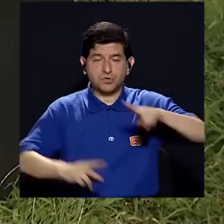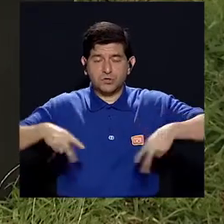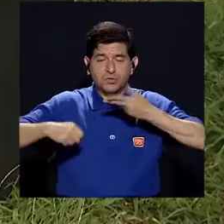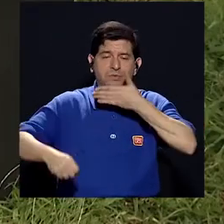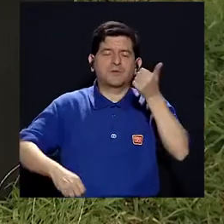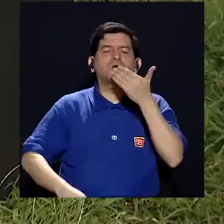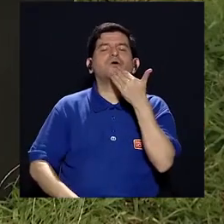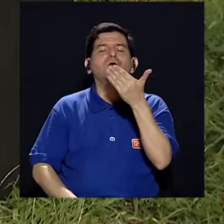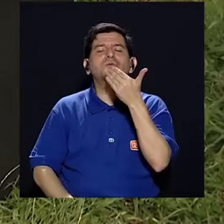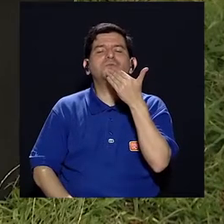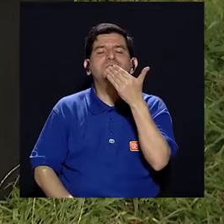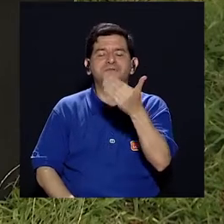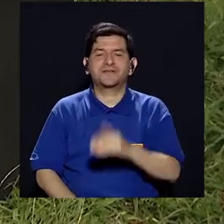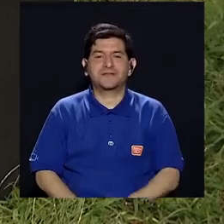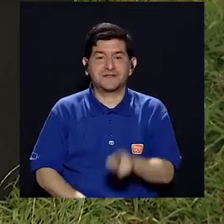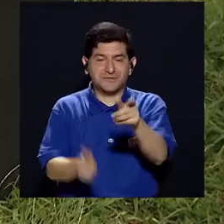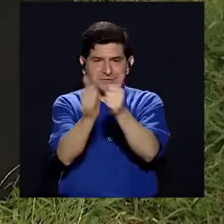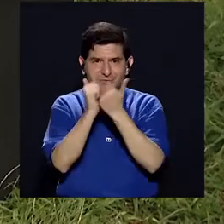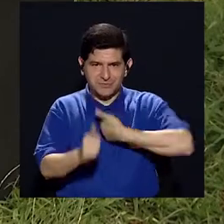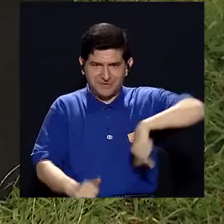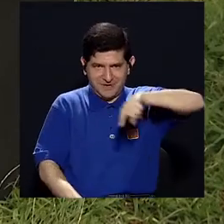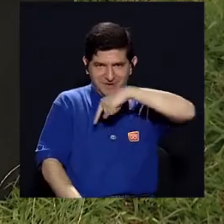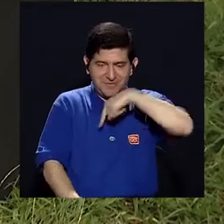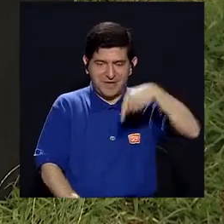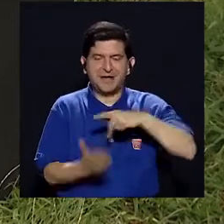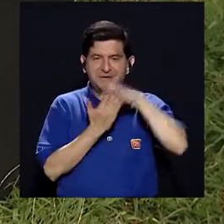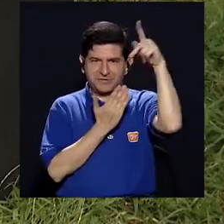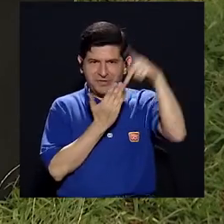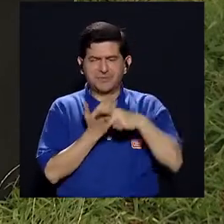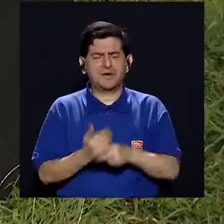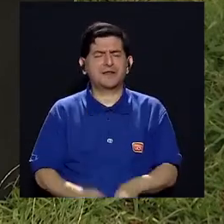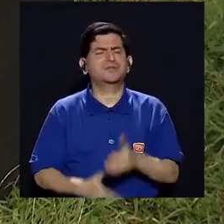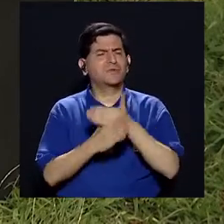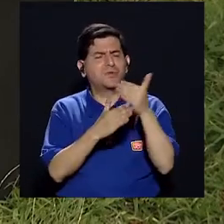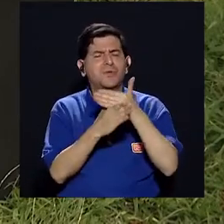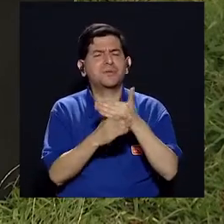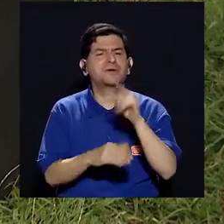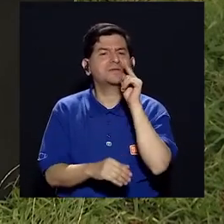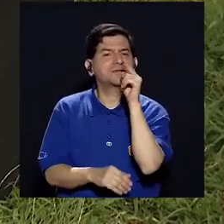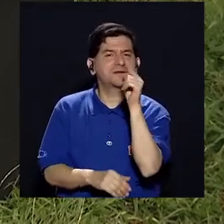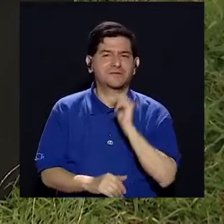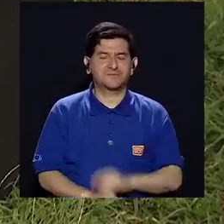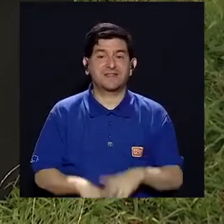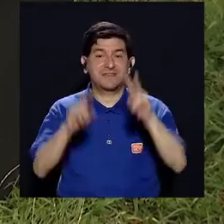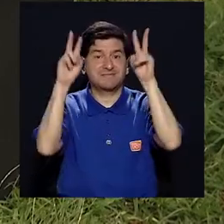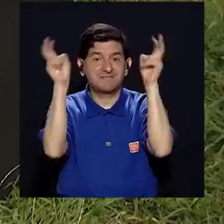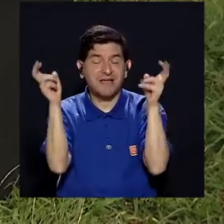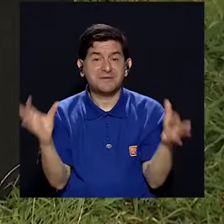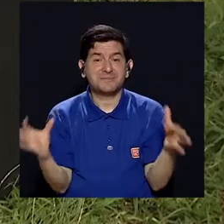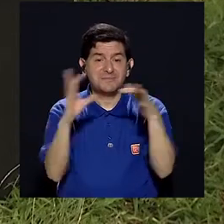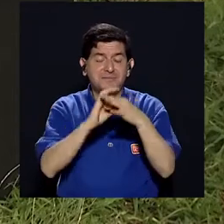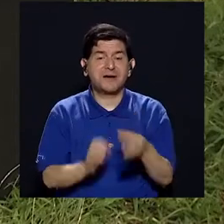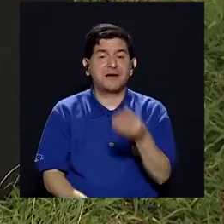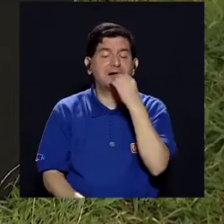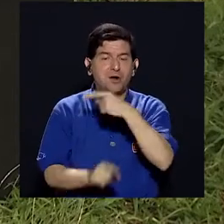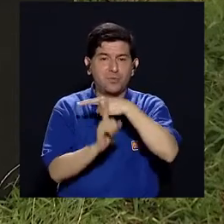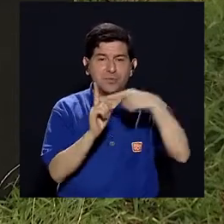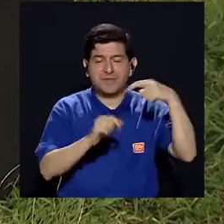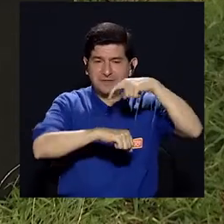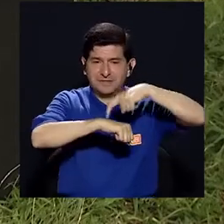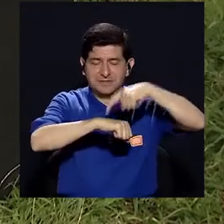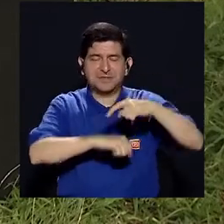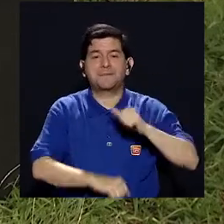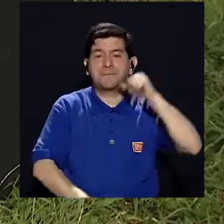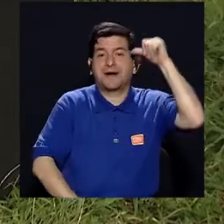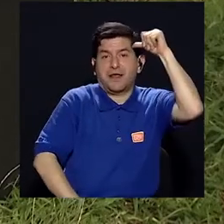Somos Vivir Mejor y muchísimas gracias por estar con nosotros en este programa donde estamos compartiendo con ustedes el tema respecto a las